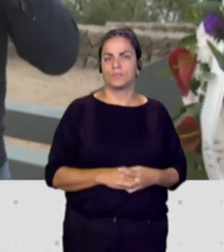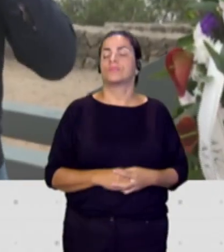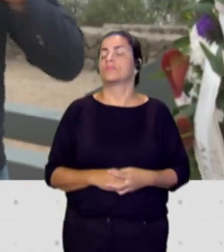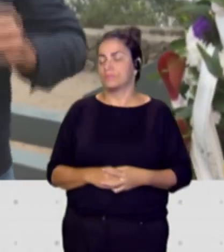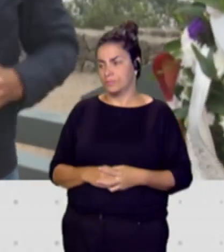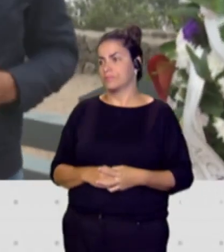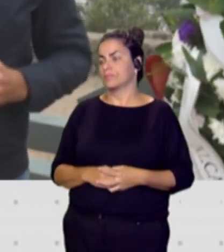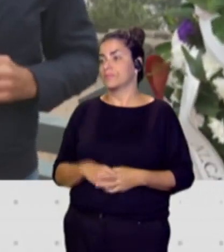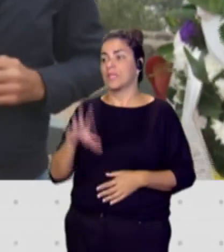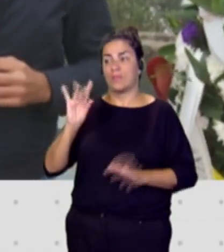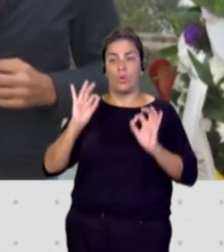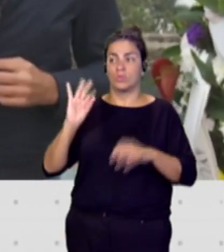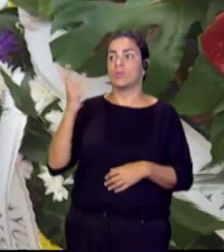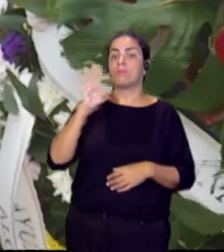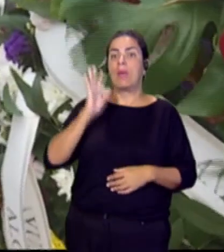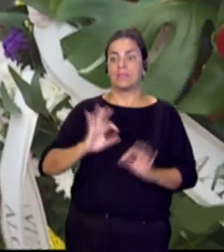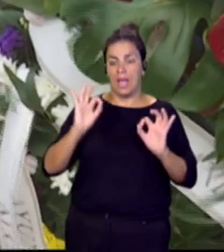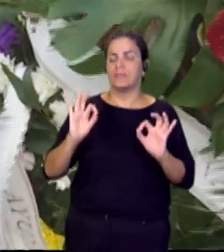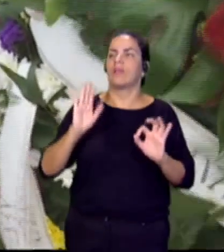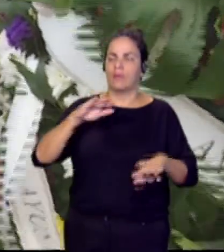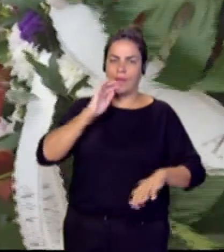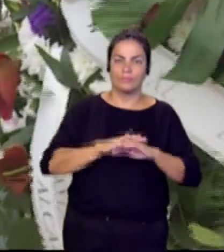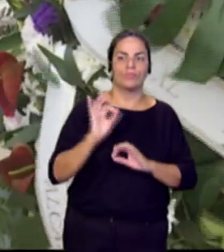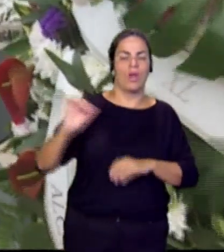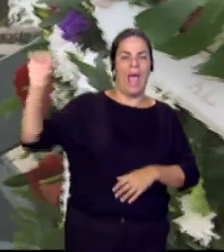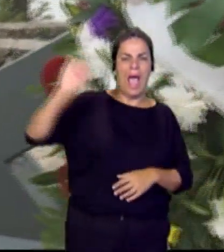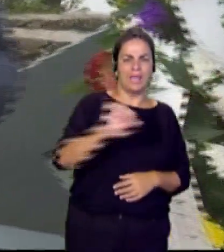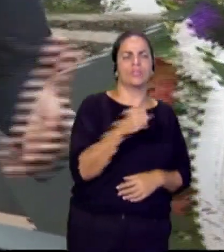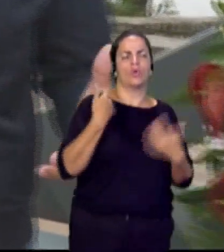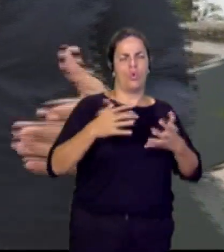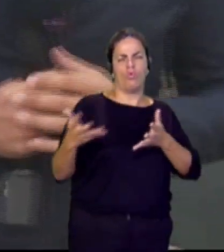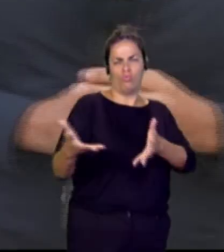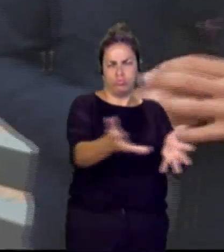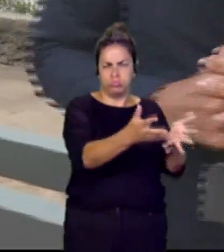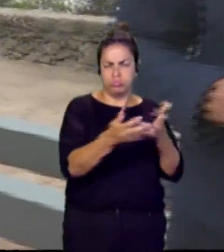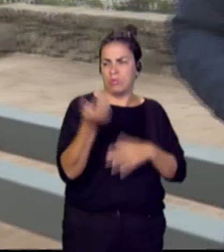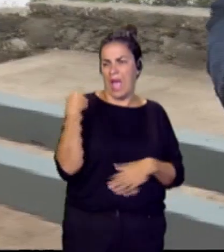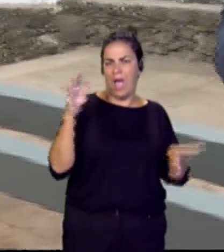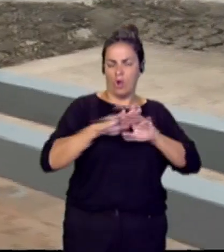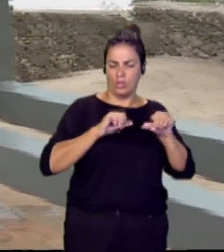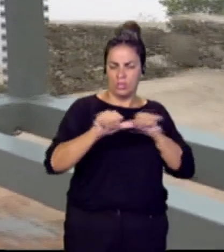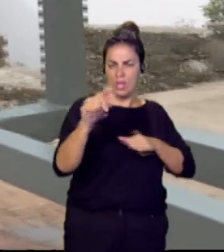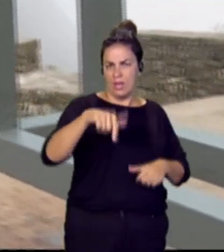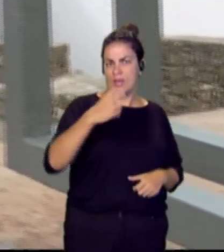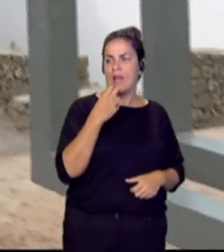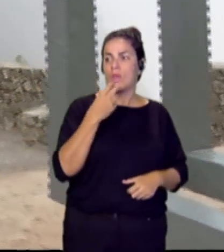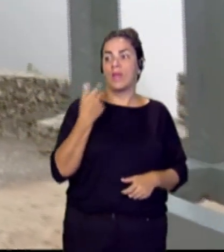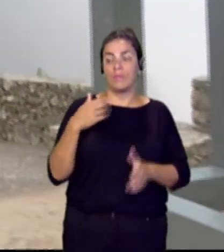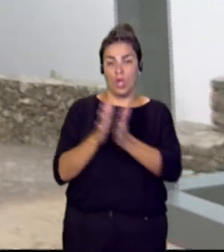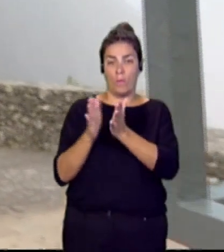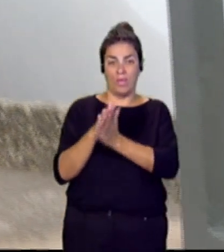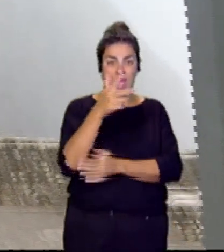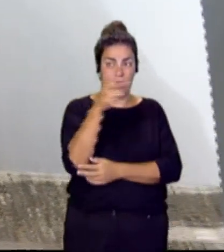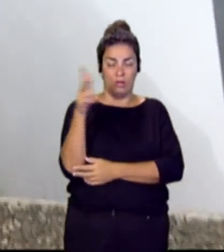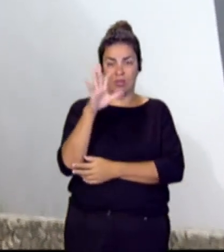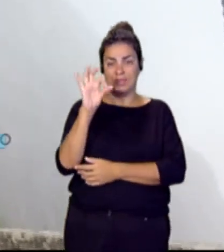Se cumplieron las previsiones, efectivamente. El alicio está soplando con mucha fuerza de esta noche aquí en La Gomera. Mi compañero Sergio, el cámara,